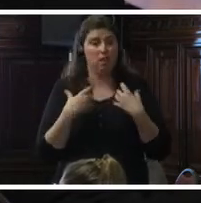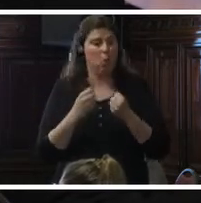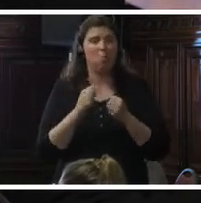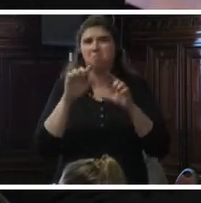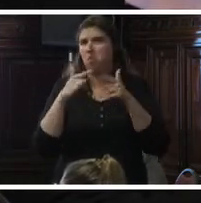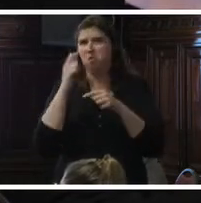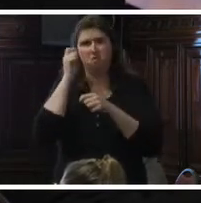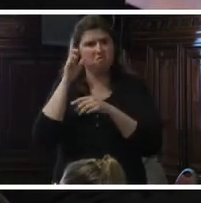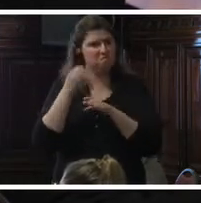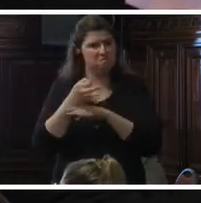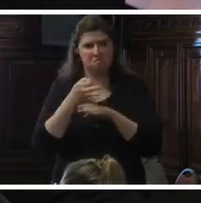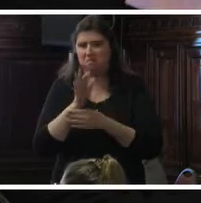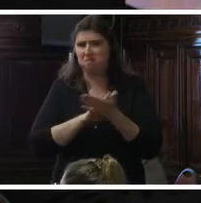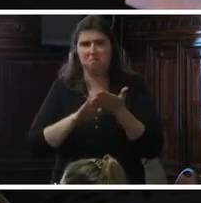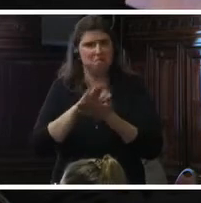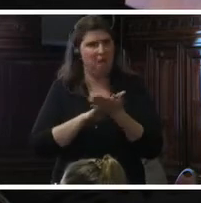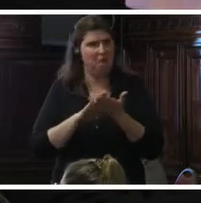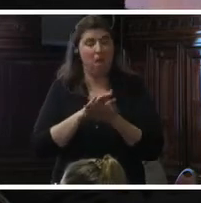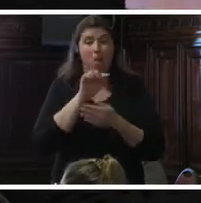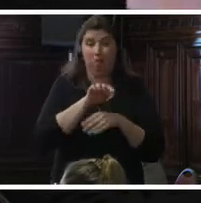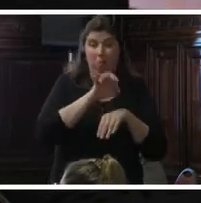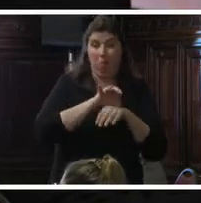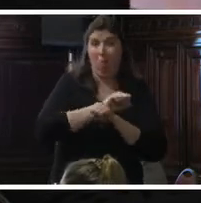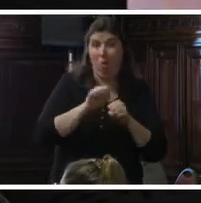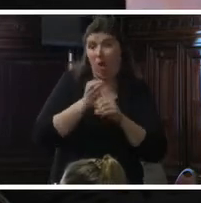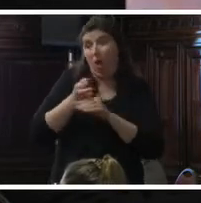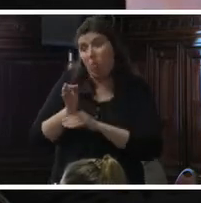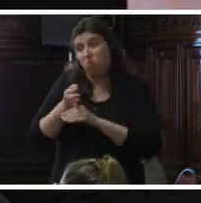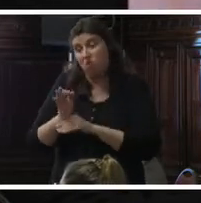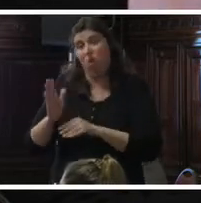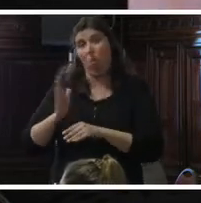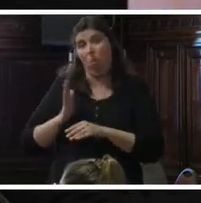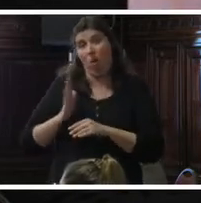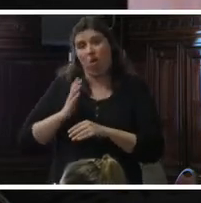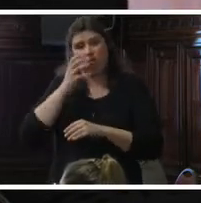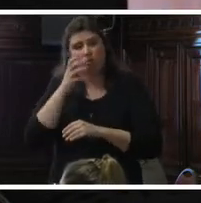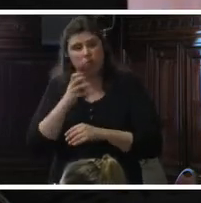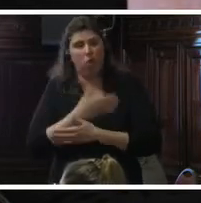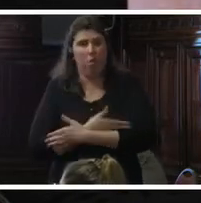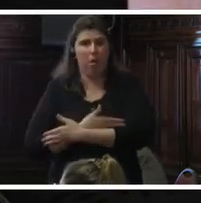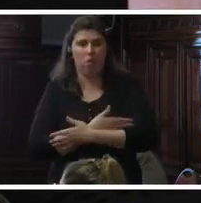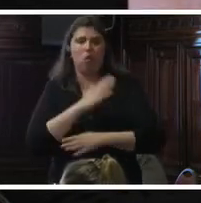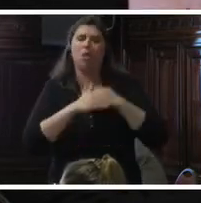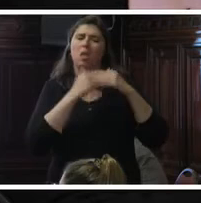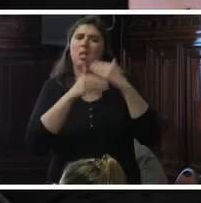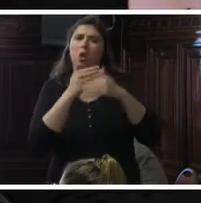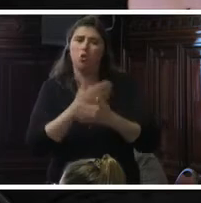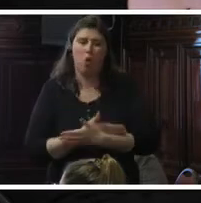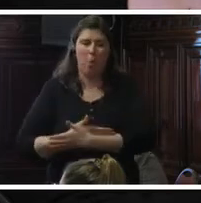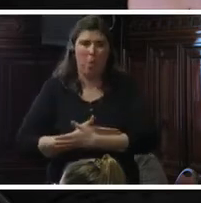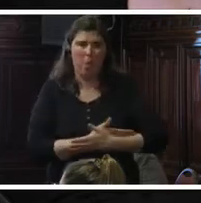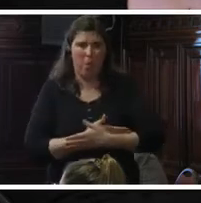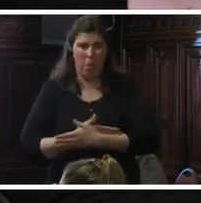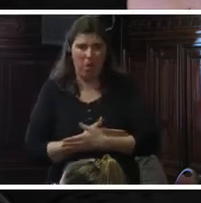capacitación para aconsejar a las mujeres en el periodo prenatal sobre los riegos del embarazo y el desarrollo fetal. La